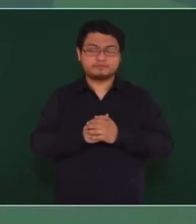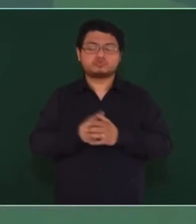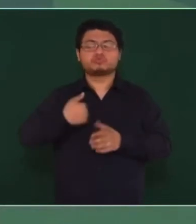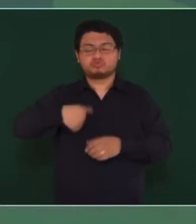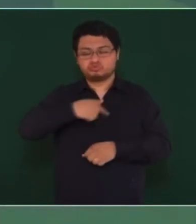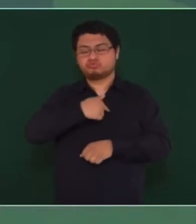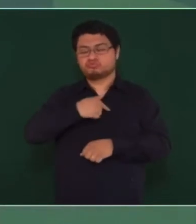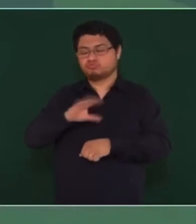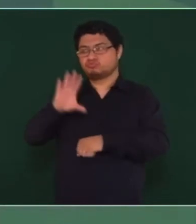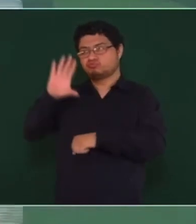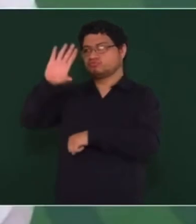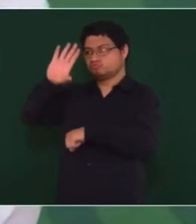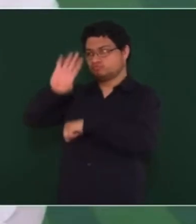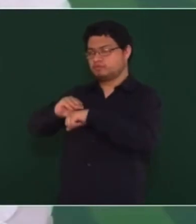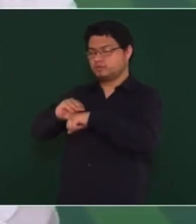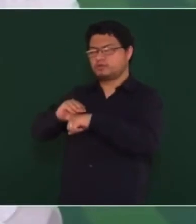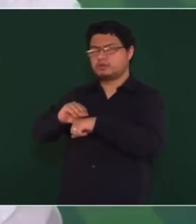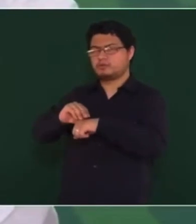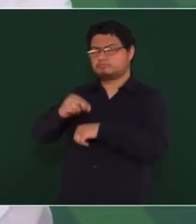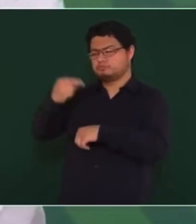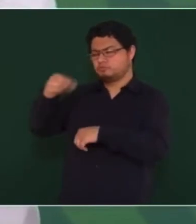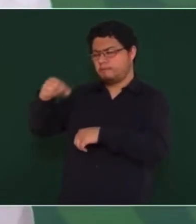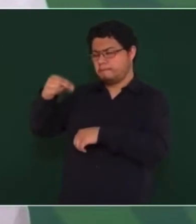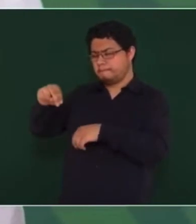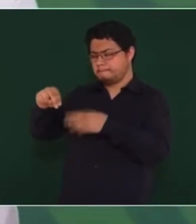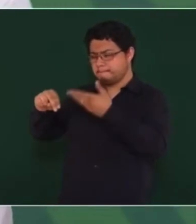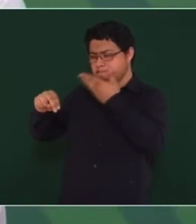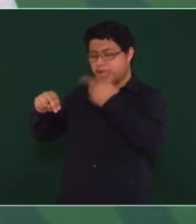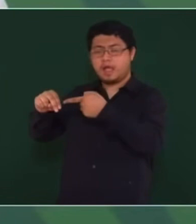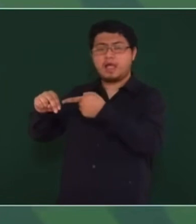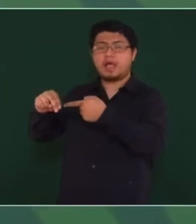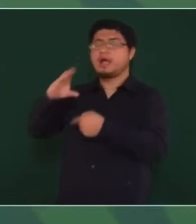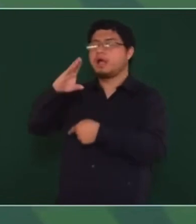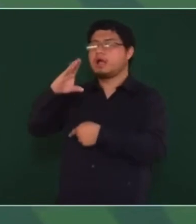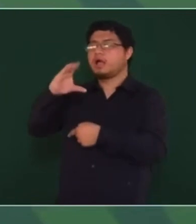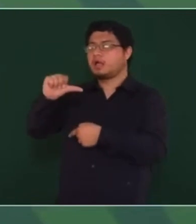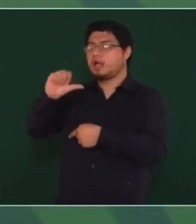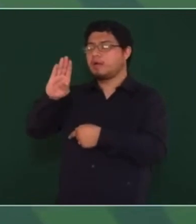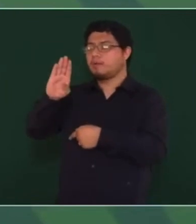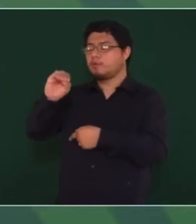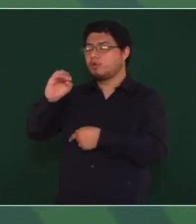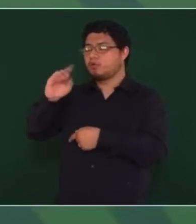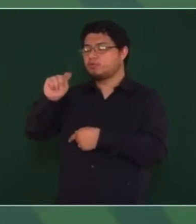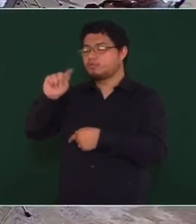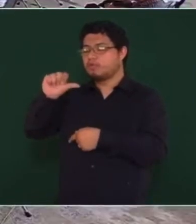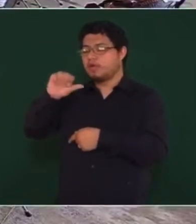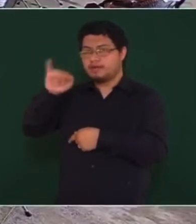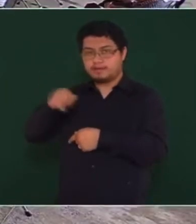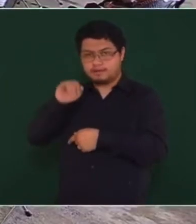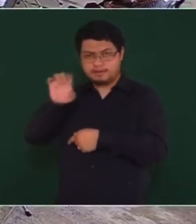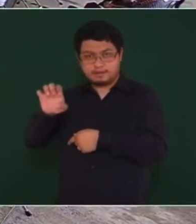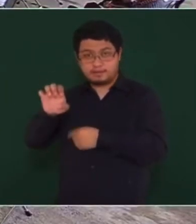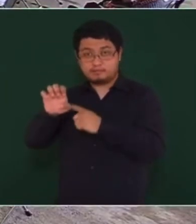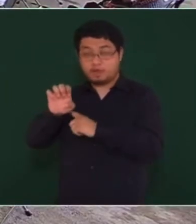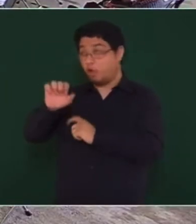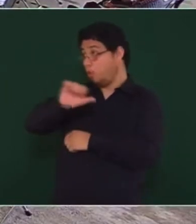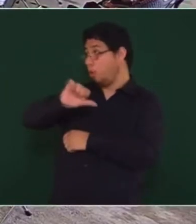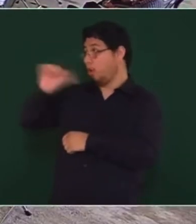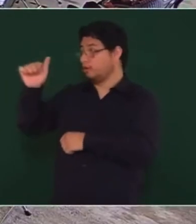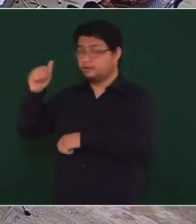lo que se llama el cabotaje, que las empresas extranjeras